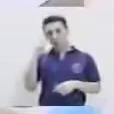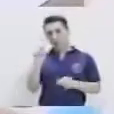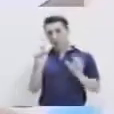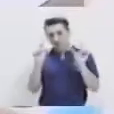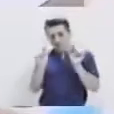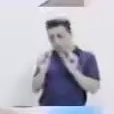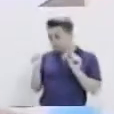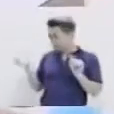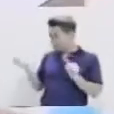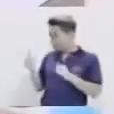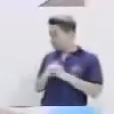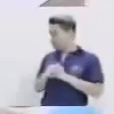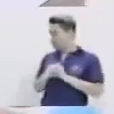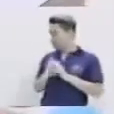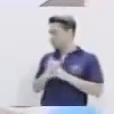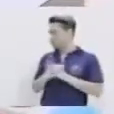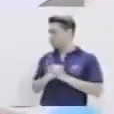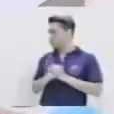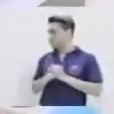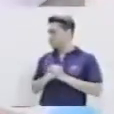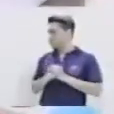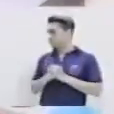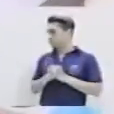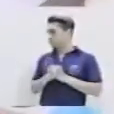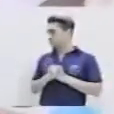Hacemos las cabecitas.